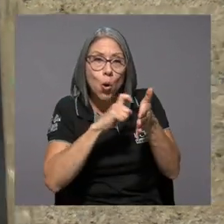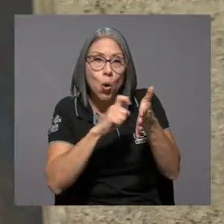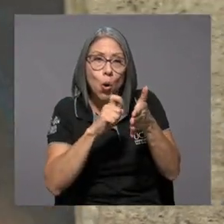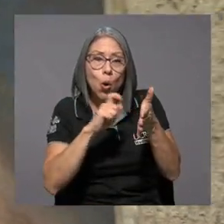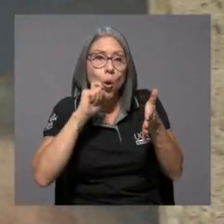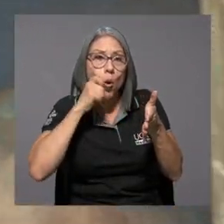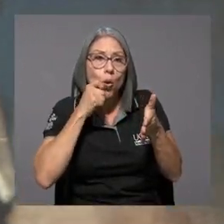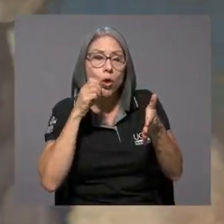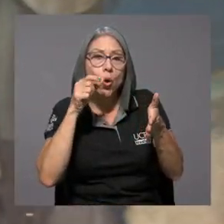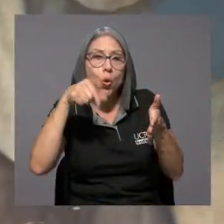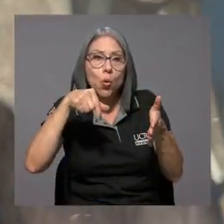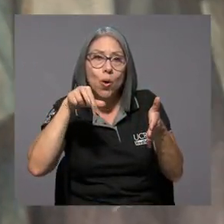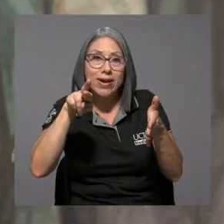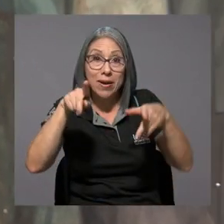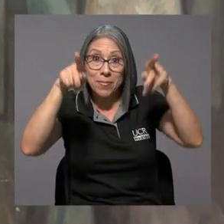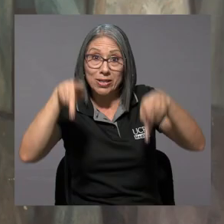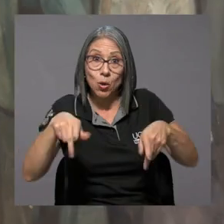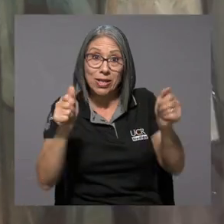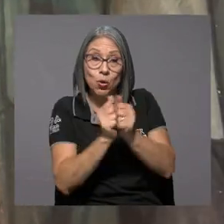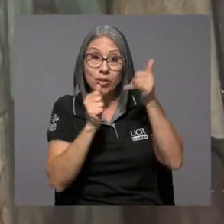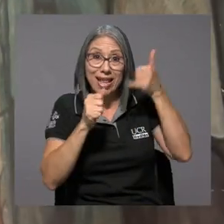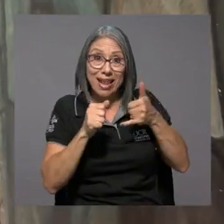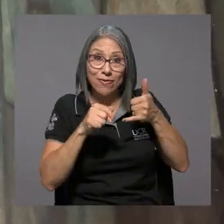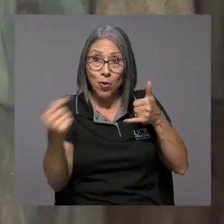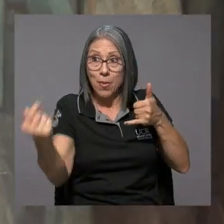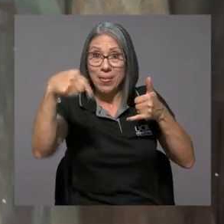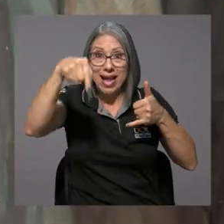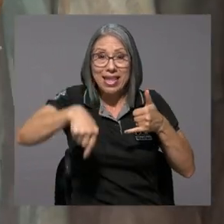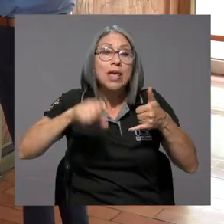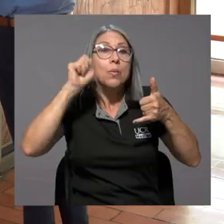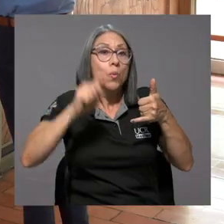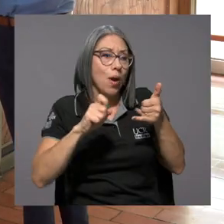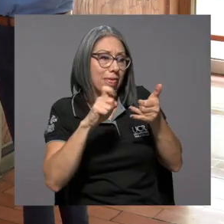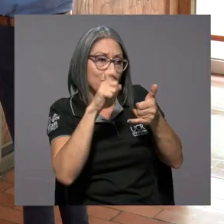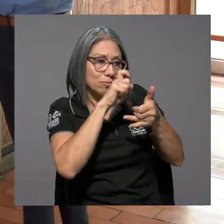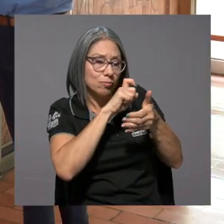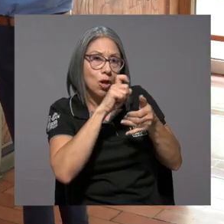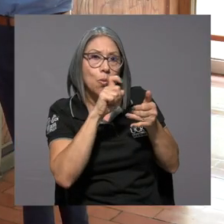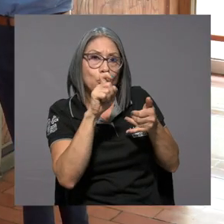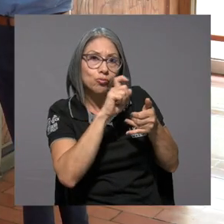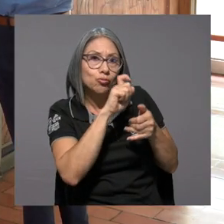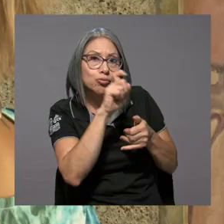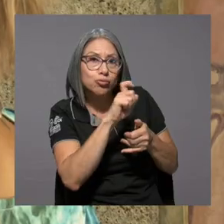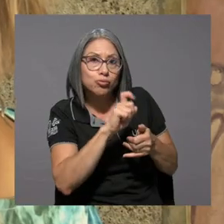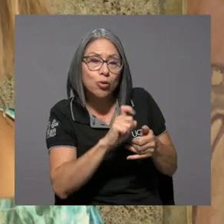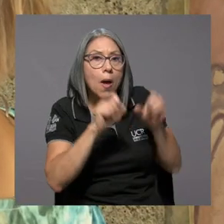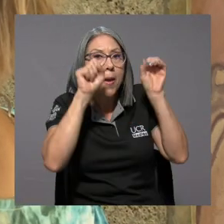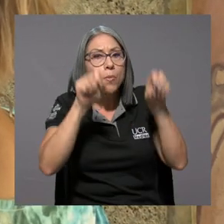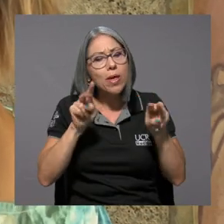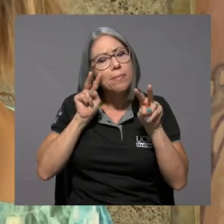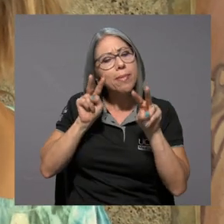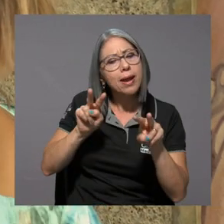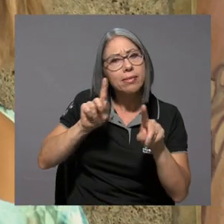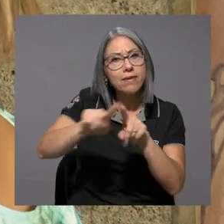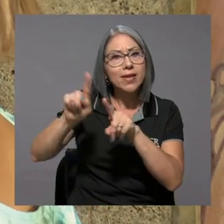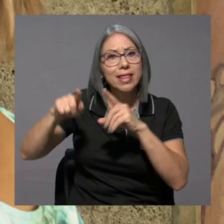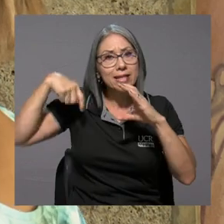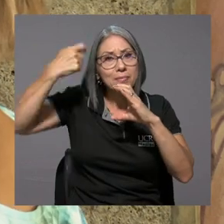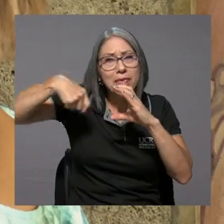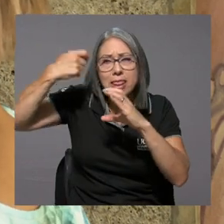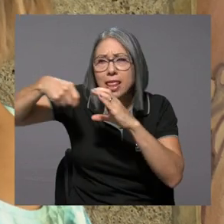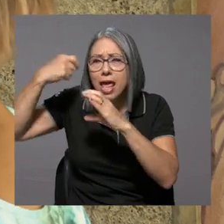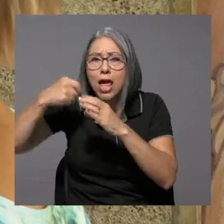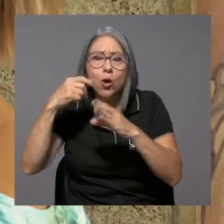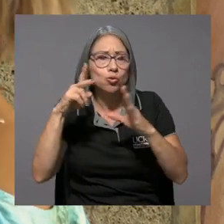las personas que visitan la Escuela de Artes Musicales con su teléfono móvil pueden escanear el código y acceder a la serie de video documentales